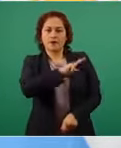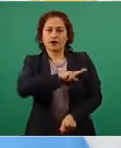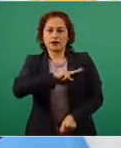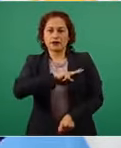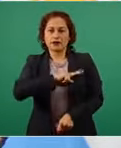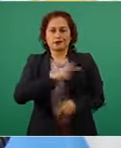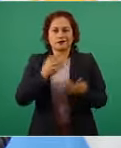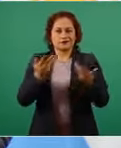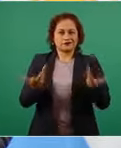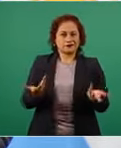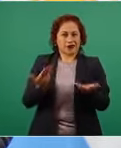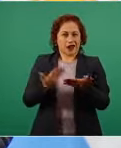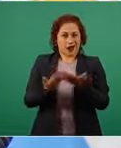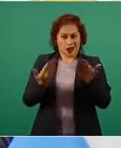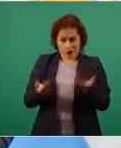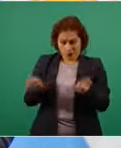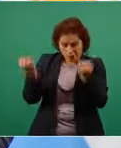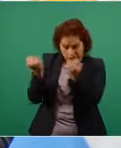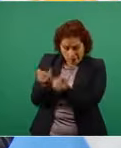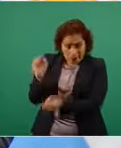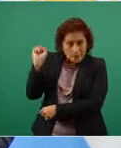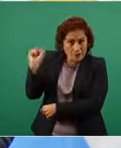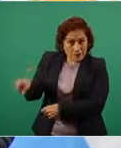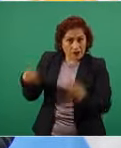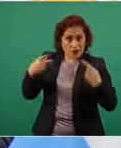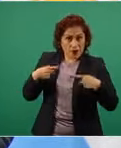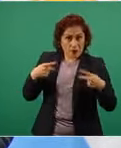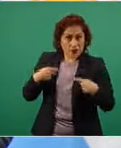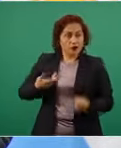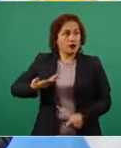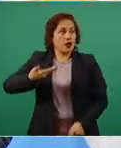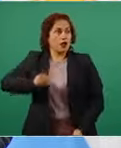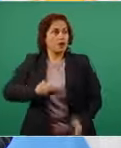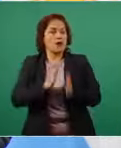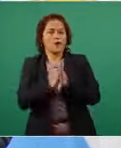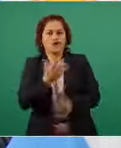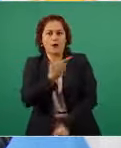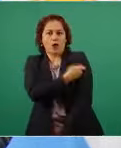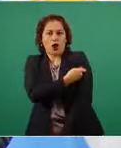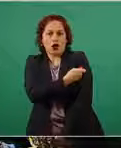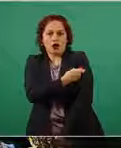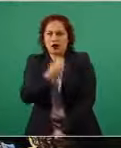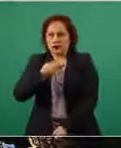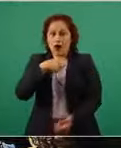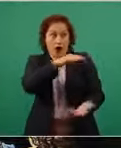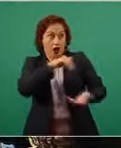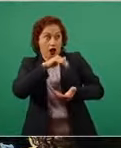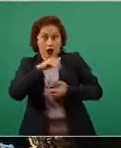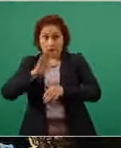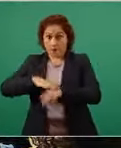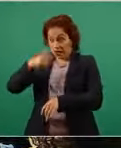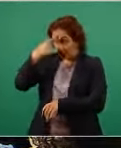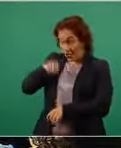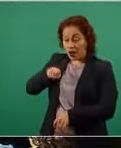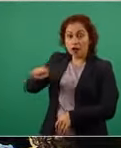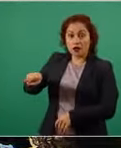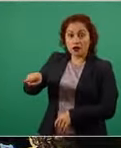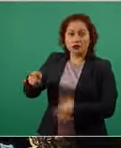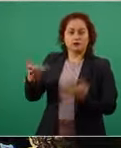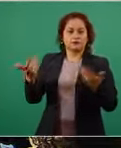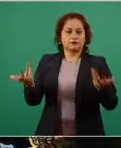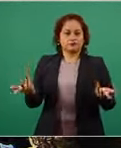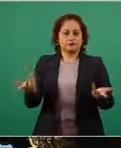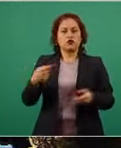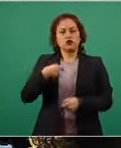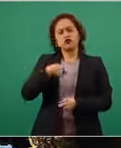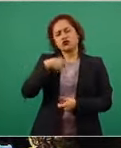resulta que lo que me denunciaron me pide que por favor le dé el veneno a ellos y que consigan más veneno yo quisiera que